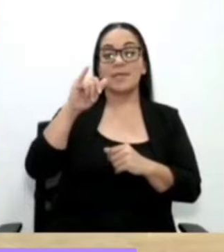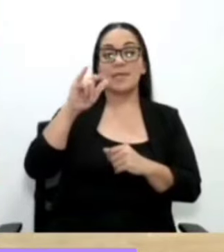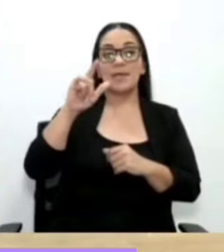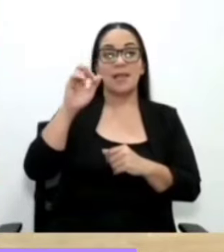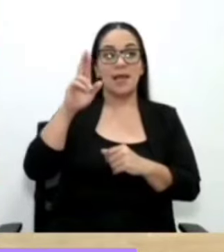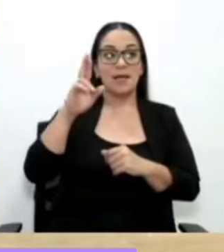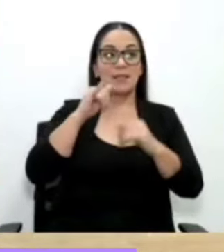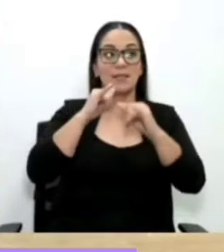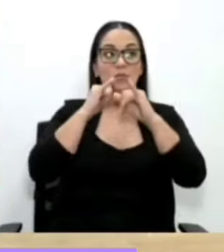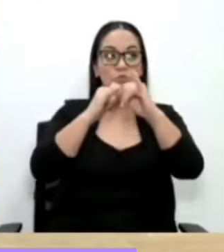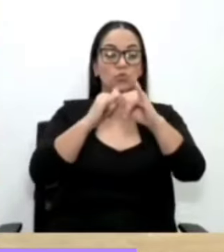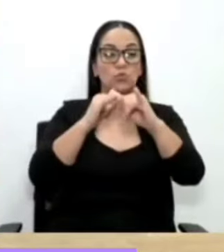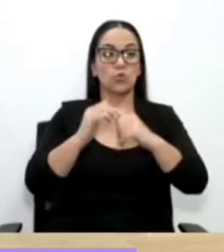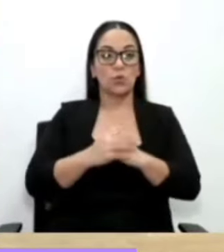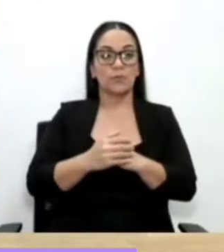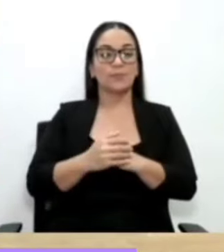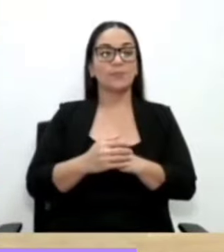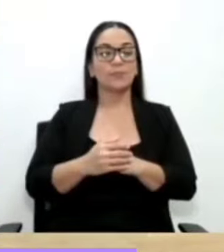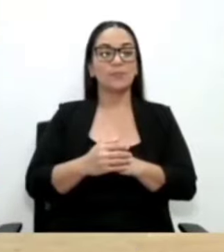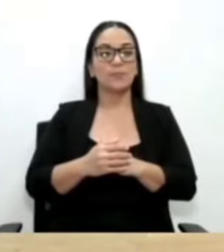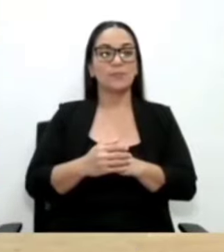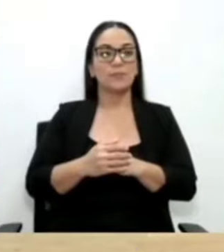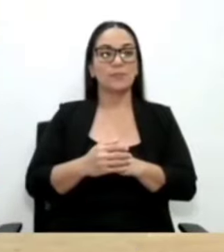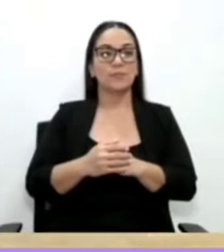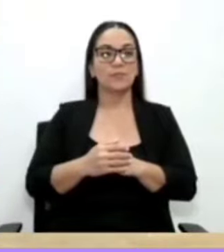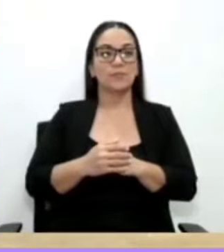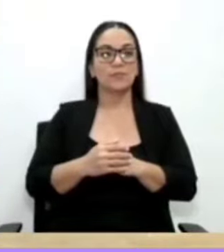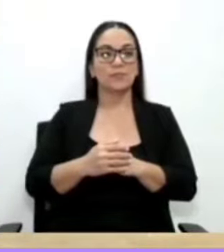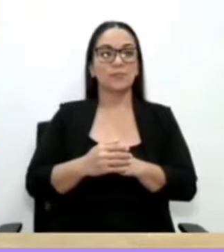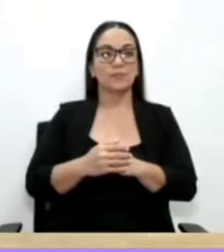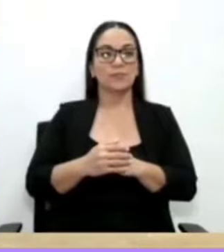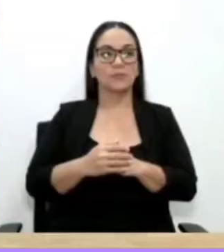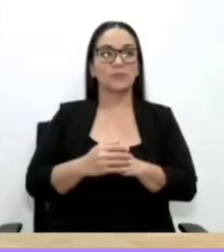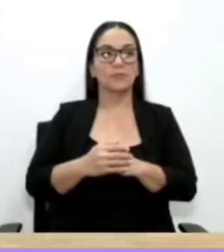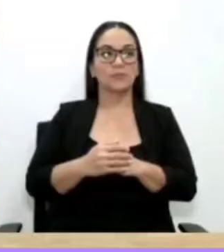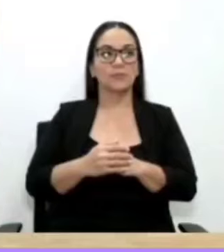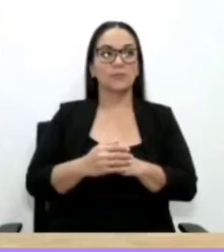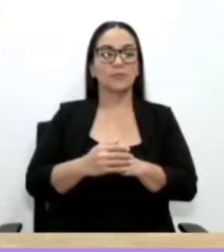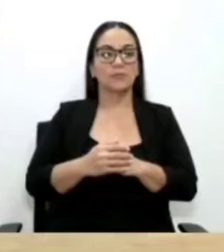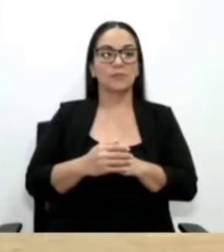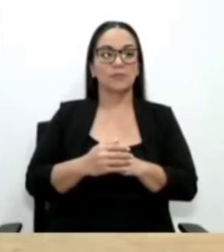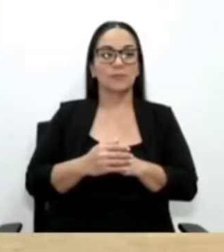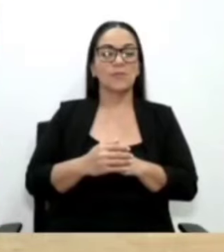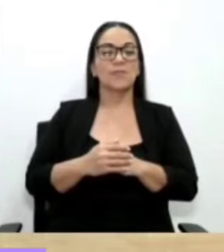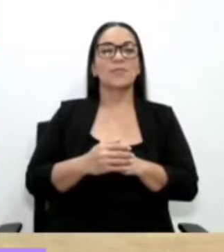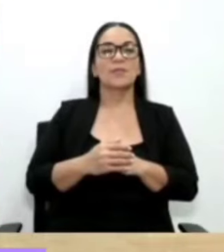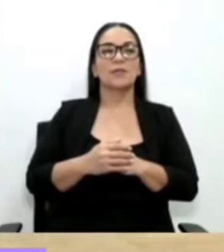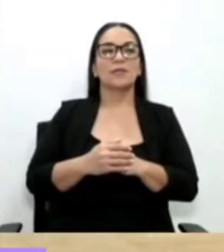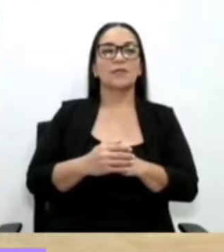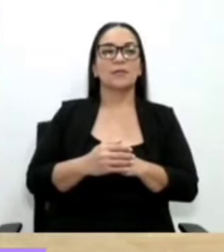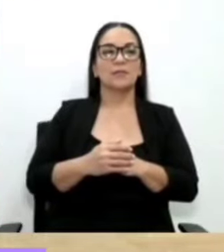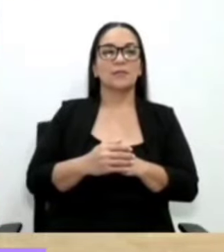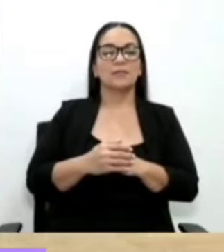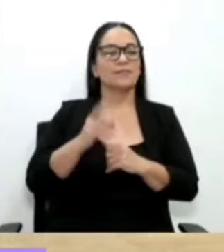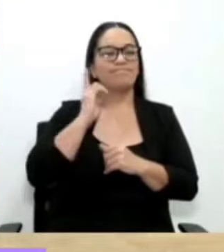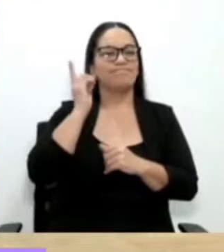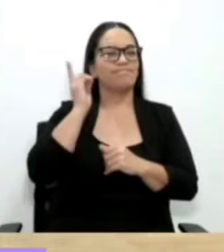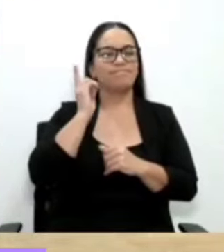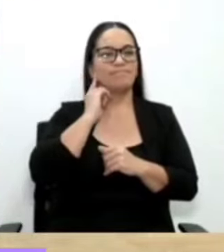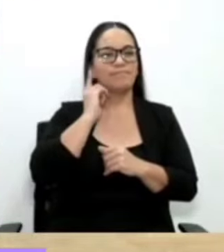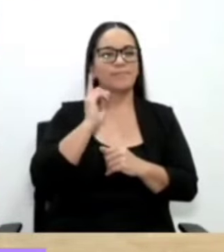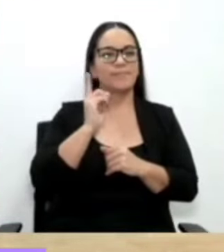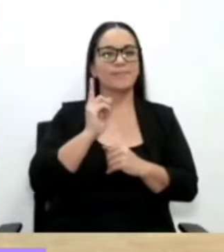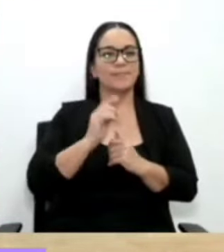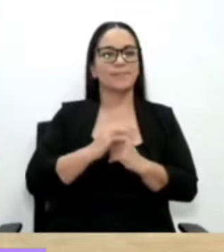precisamente acabamos de demostrar fue una mentira enorme del periódico La Nación y del jefe de servicios